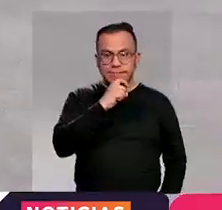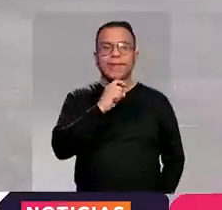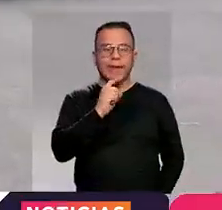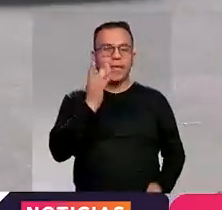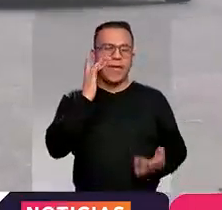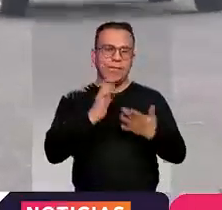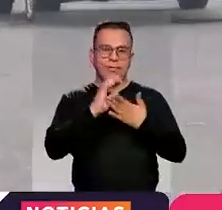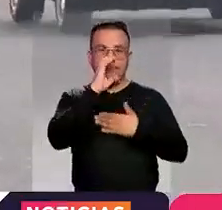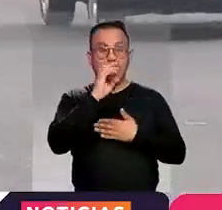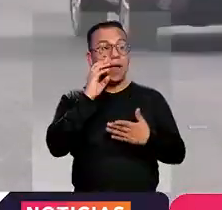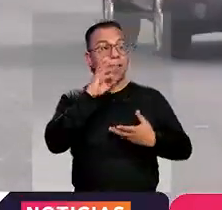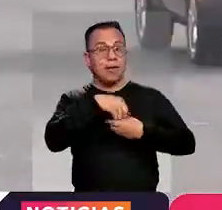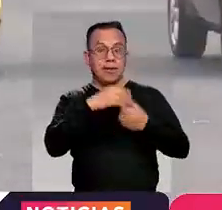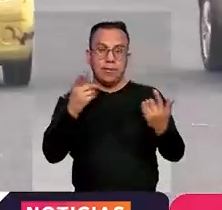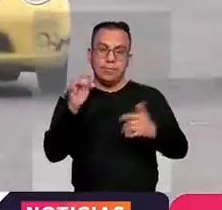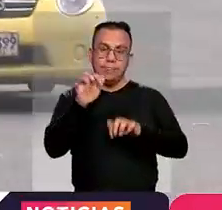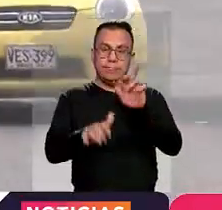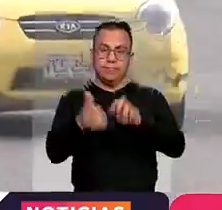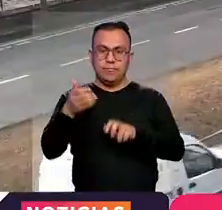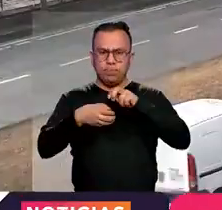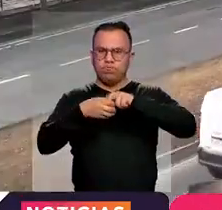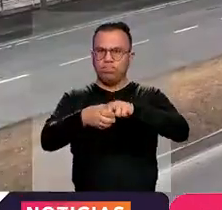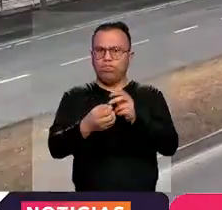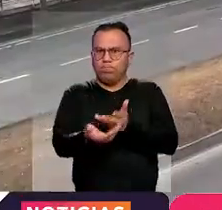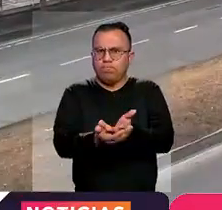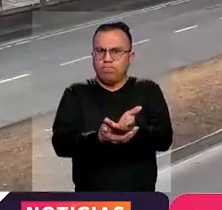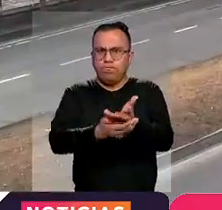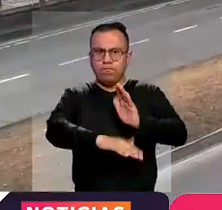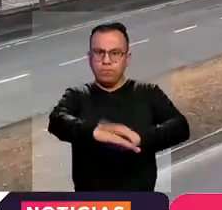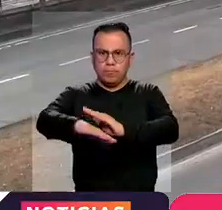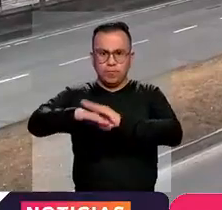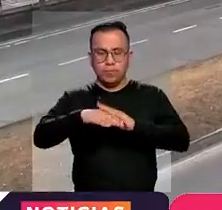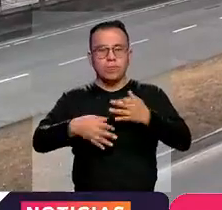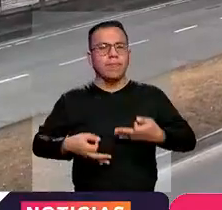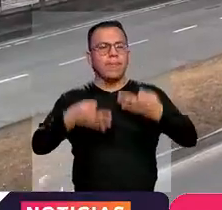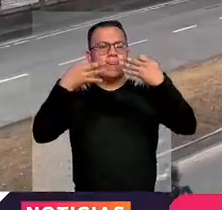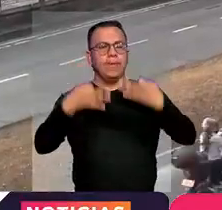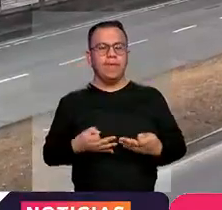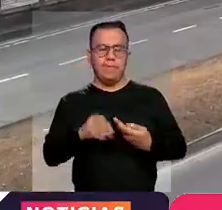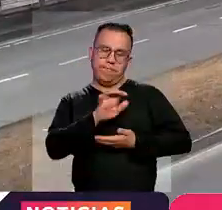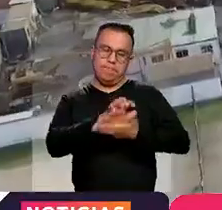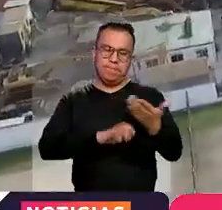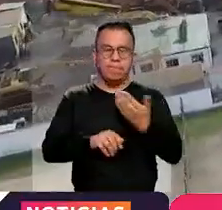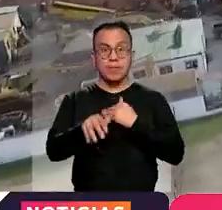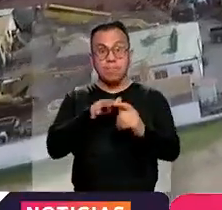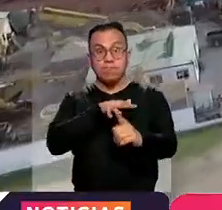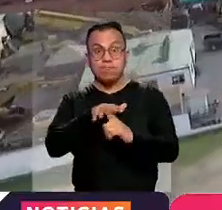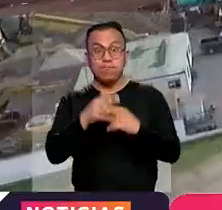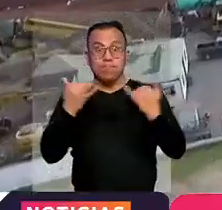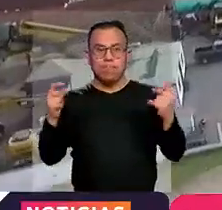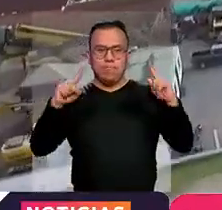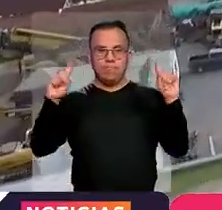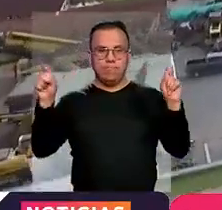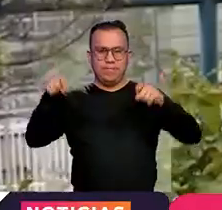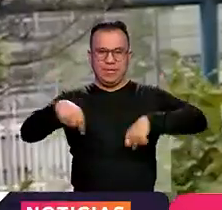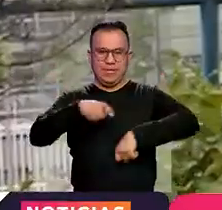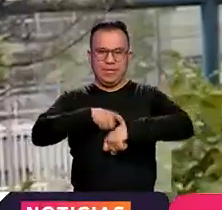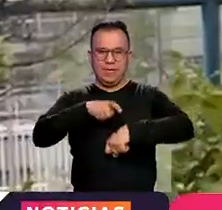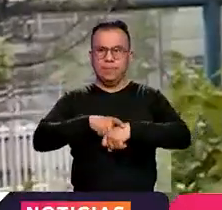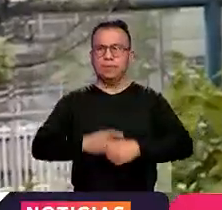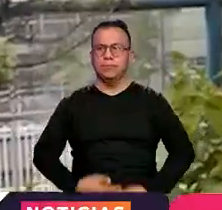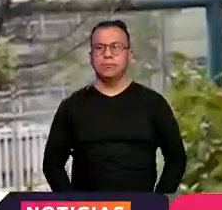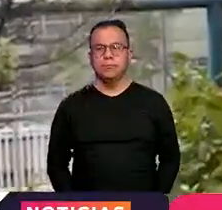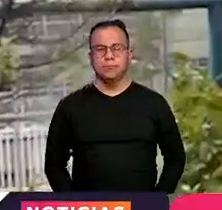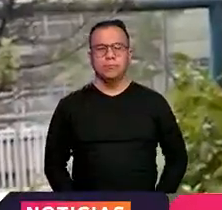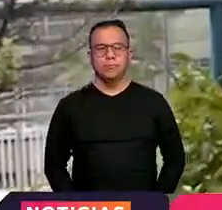respectivamente. La Secretaría de Movilidad entrega varias recomendaciones de seguridad vial para prevenir accidentes durante la temporada de invierno. Tratar